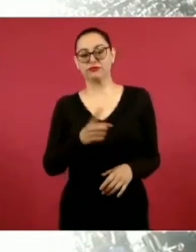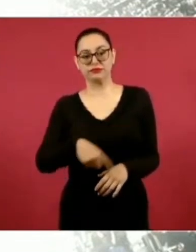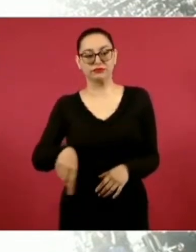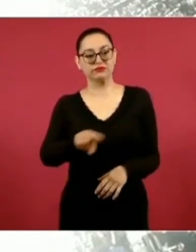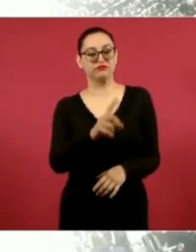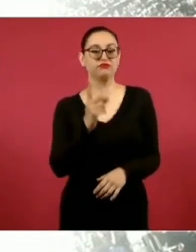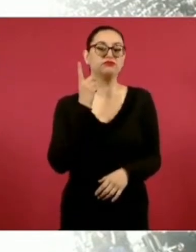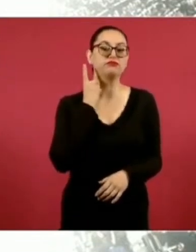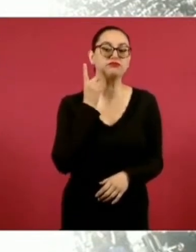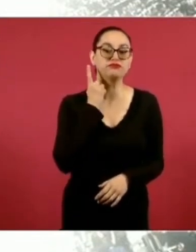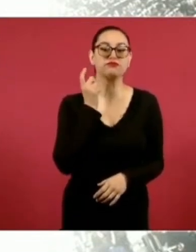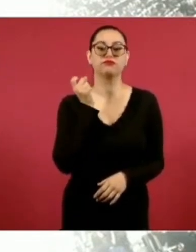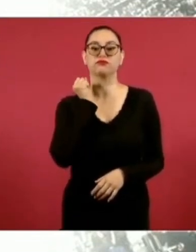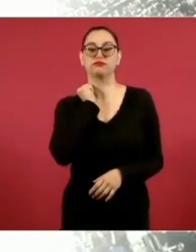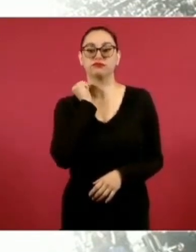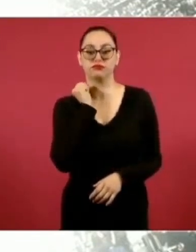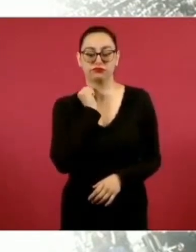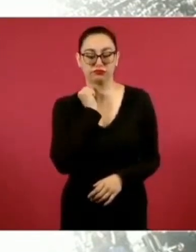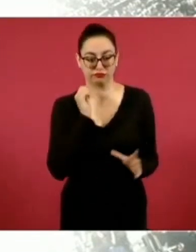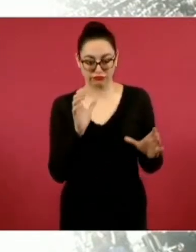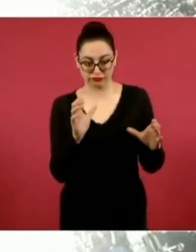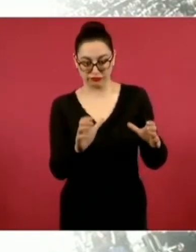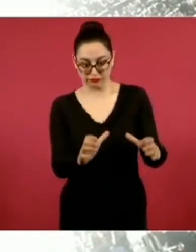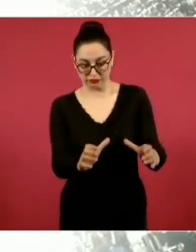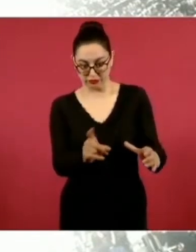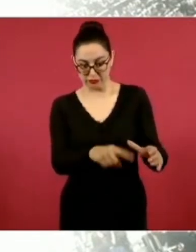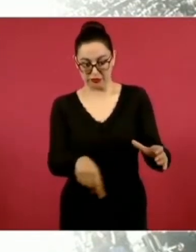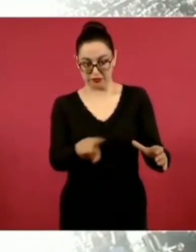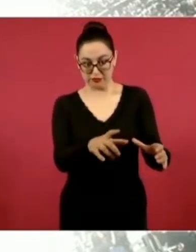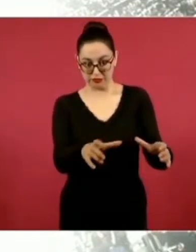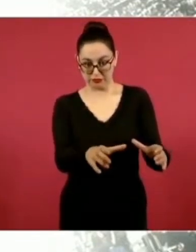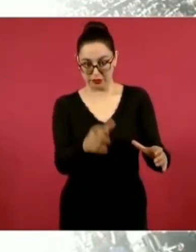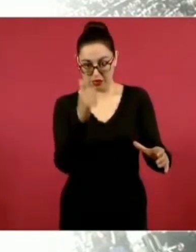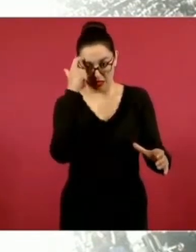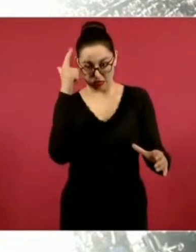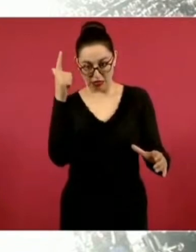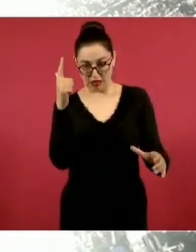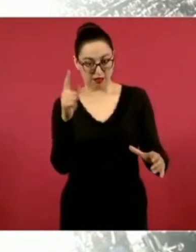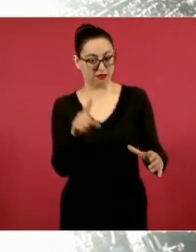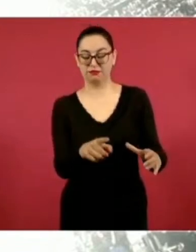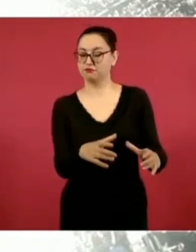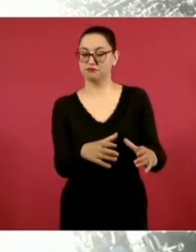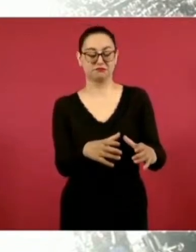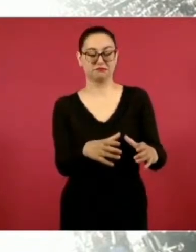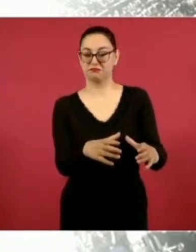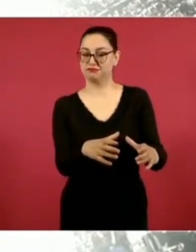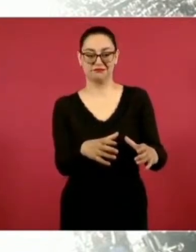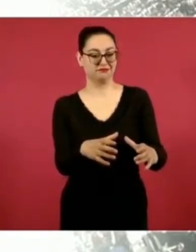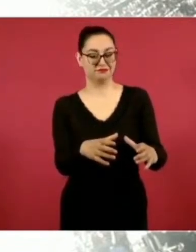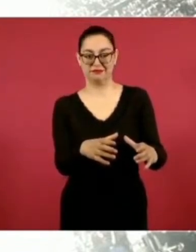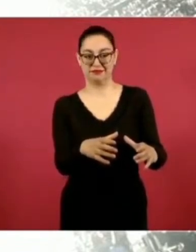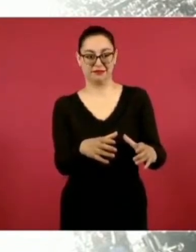sólo son los representantes de los partidos, ellos